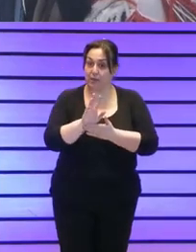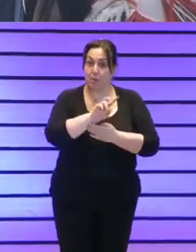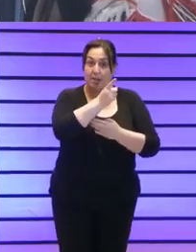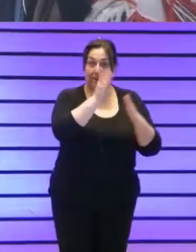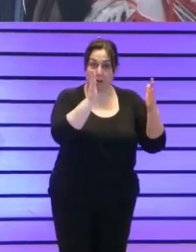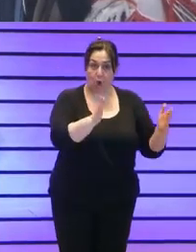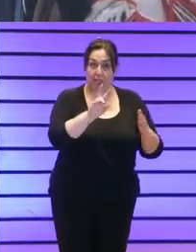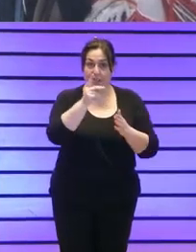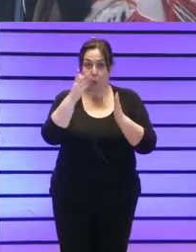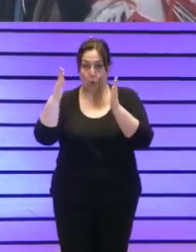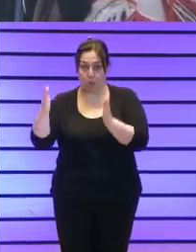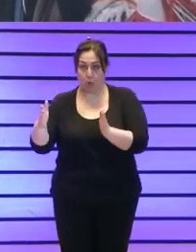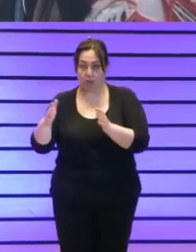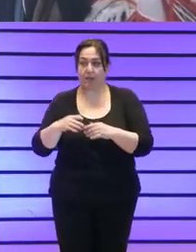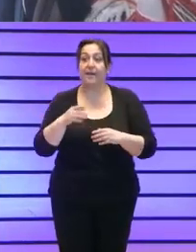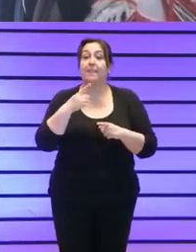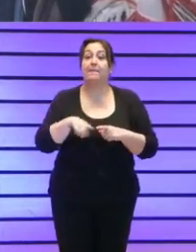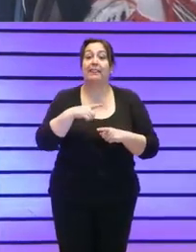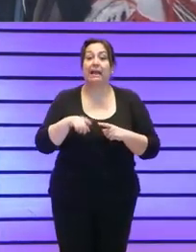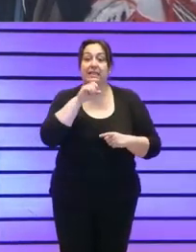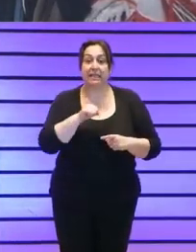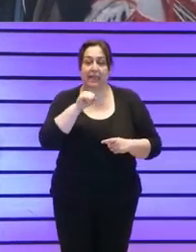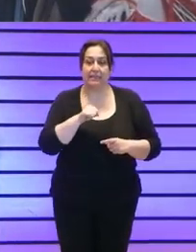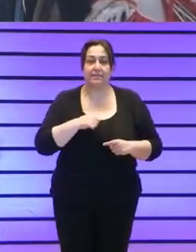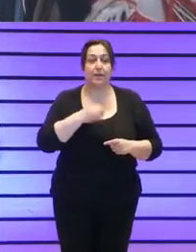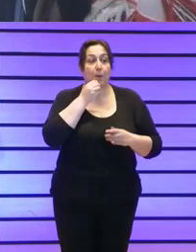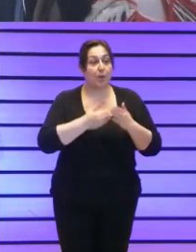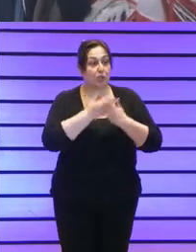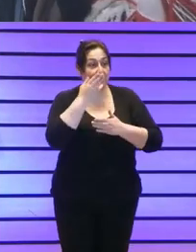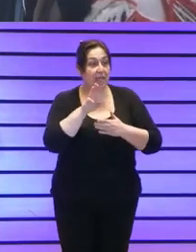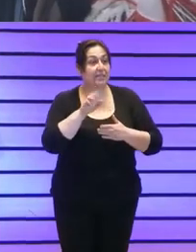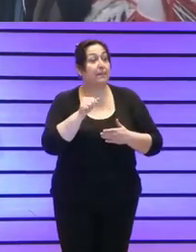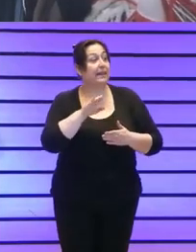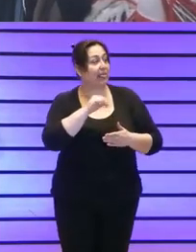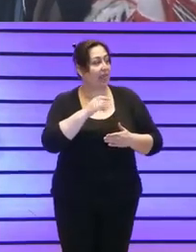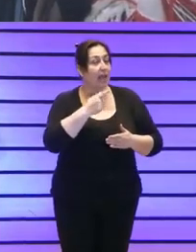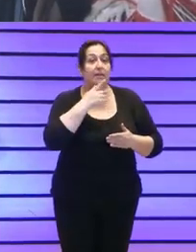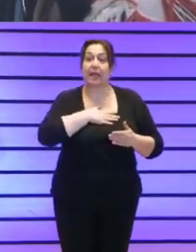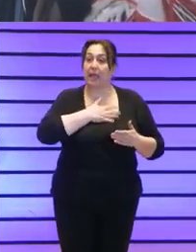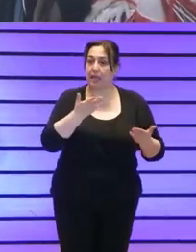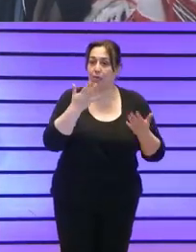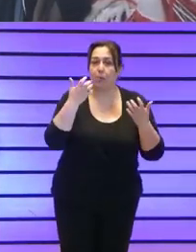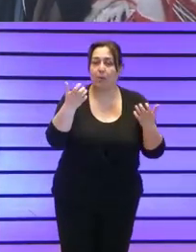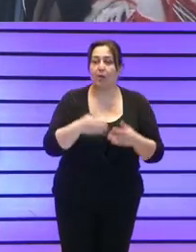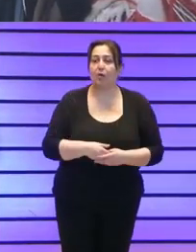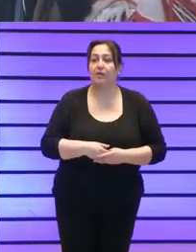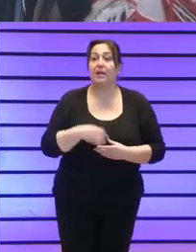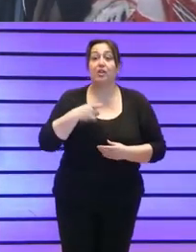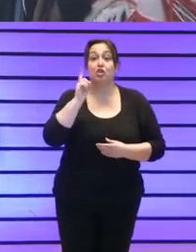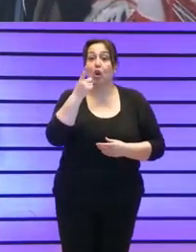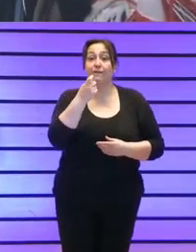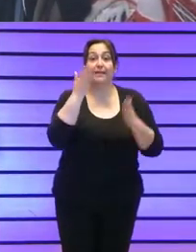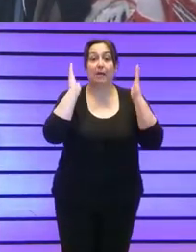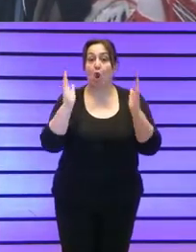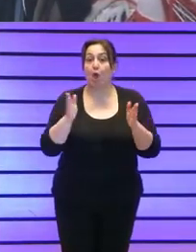bloques de práctica excelente. Buenos días, Patricia, querido público. Ya nos queda solo un bloque